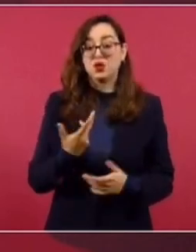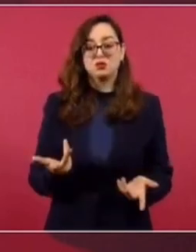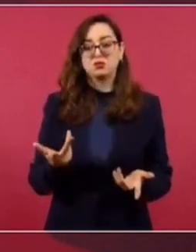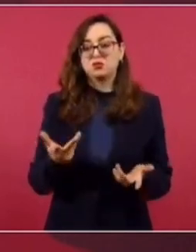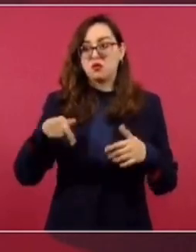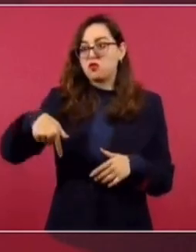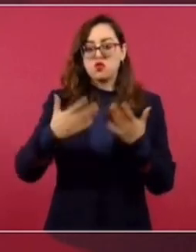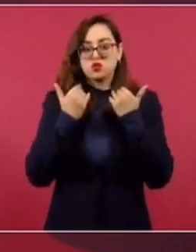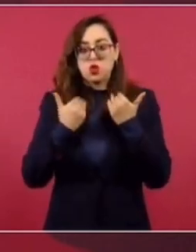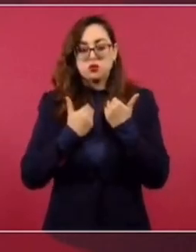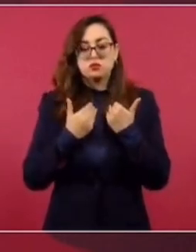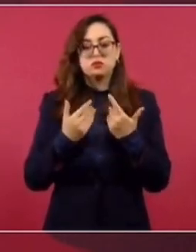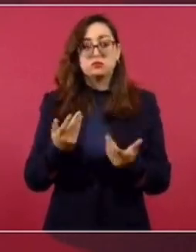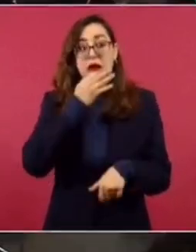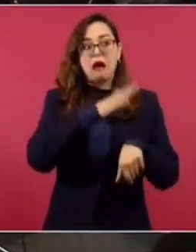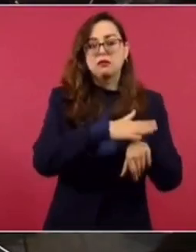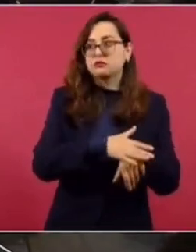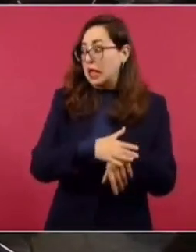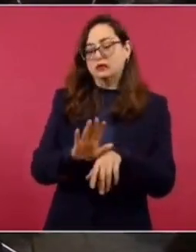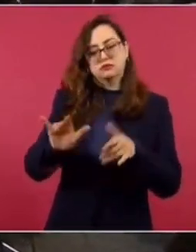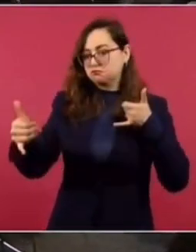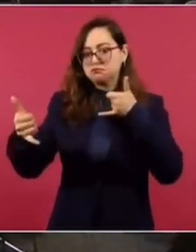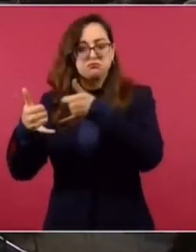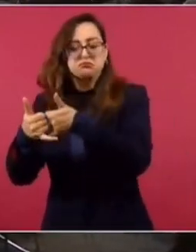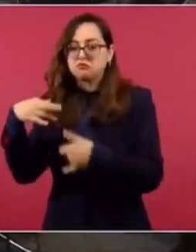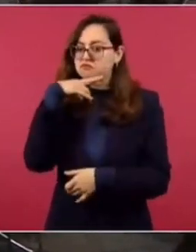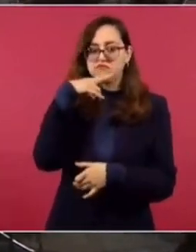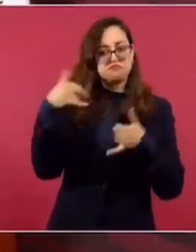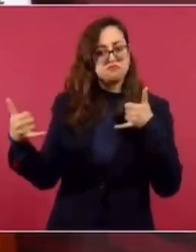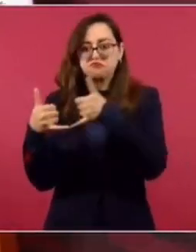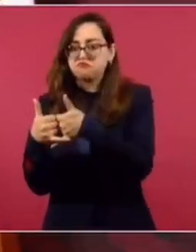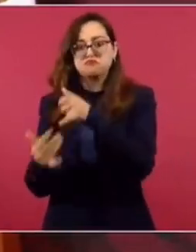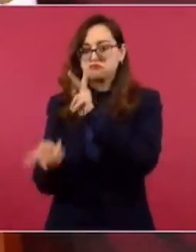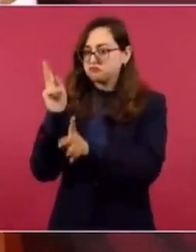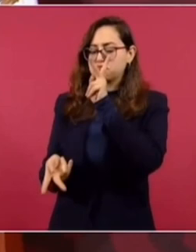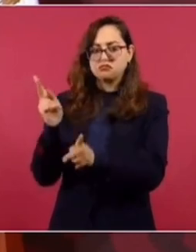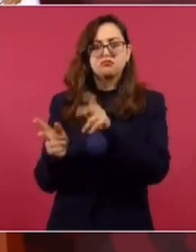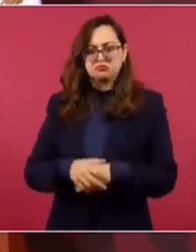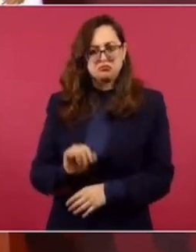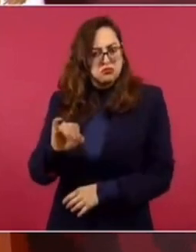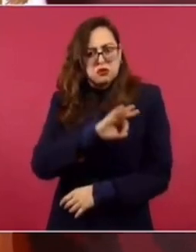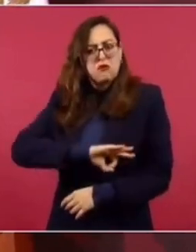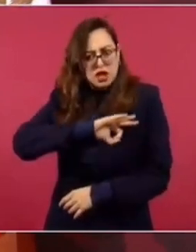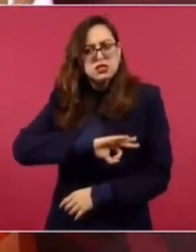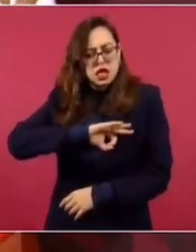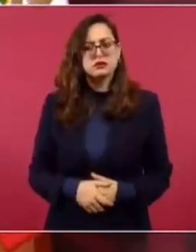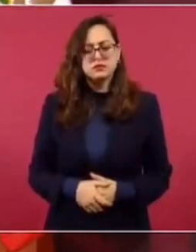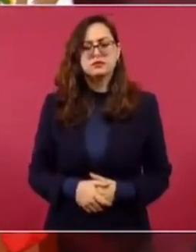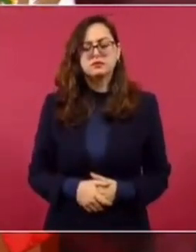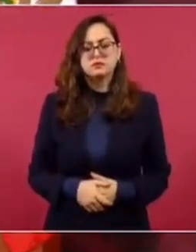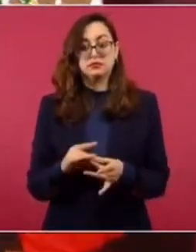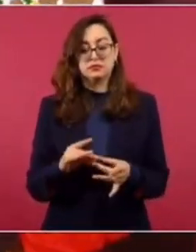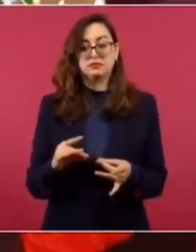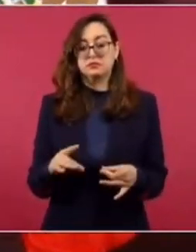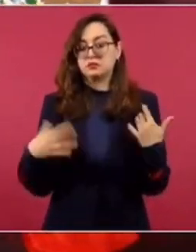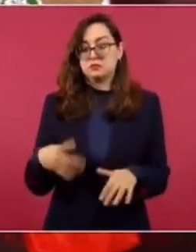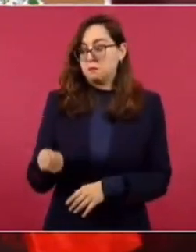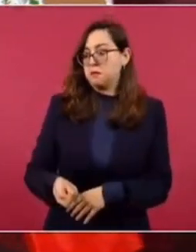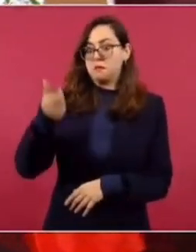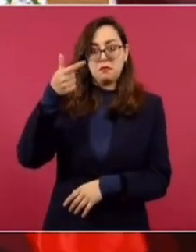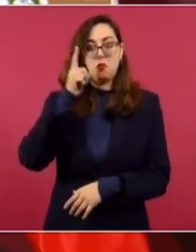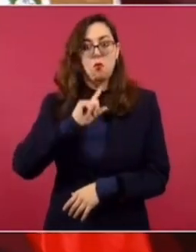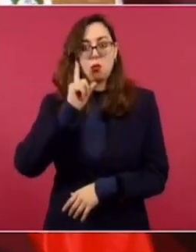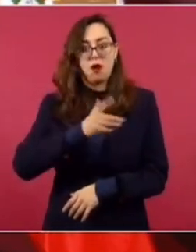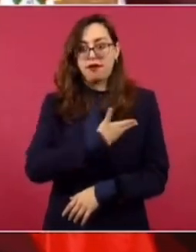tan luego me informaron, me comuniqué con ella y hablé con ella, pues felicitándola, sobre todo por ser la primera